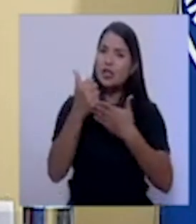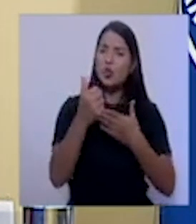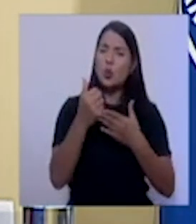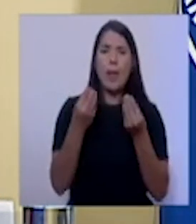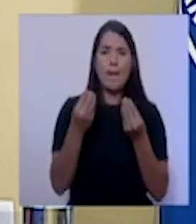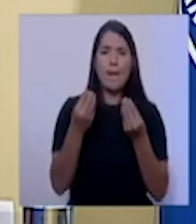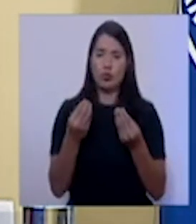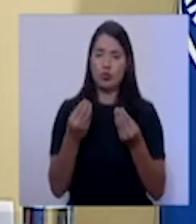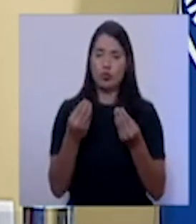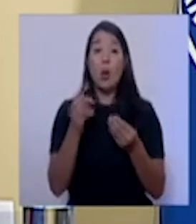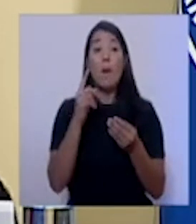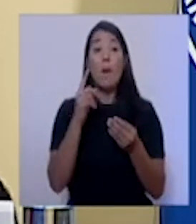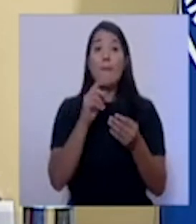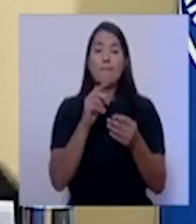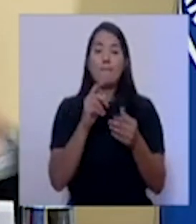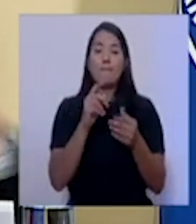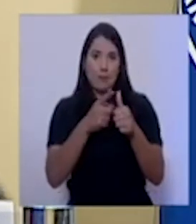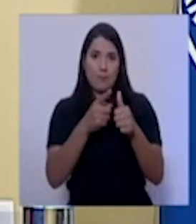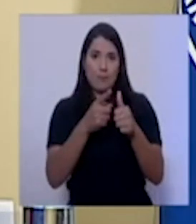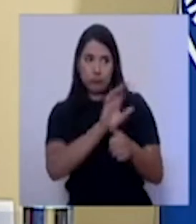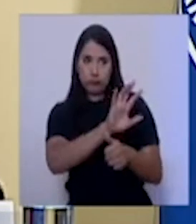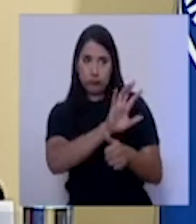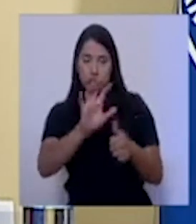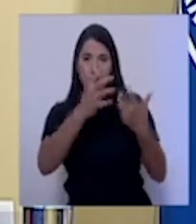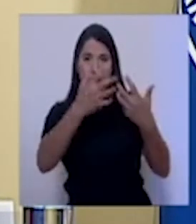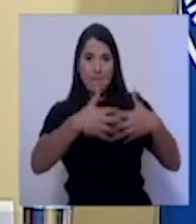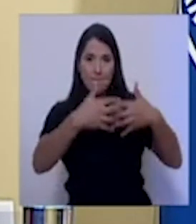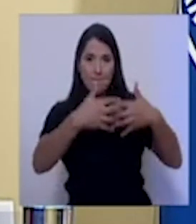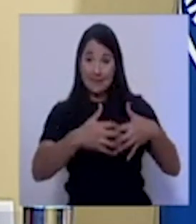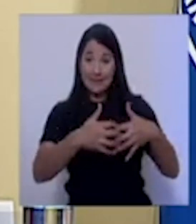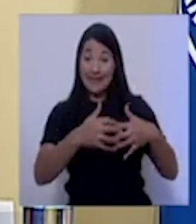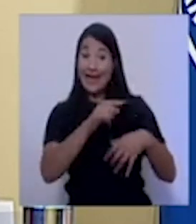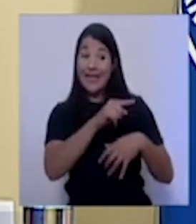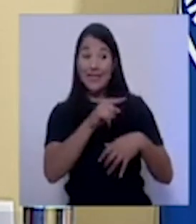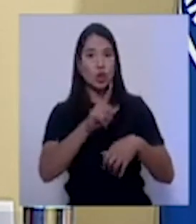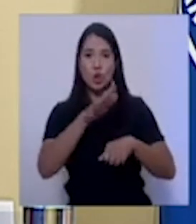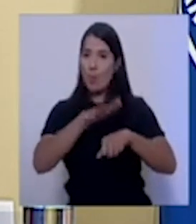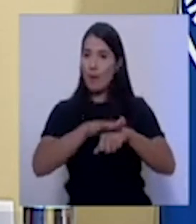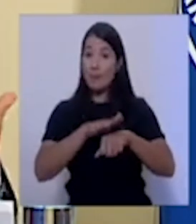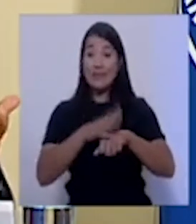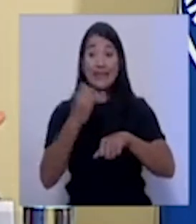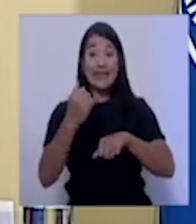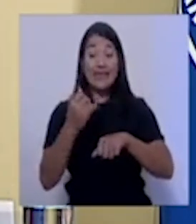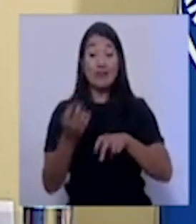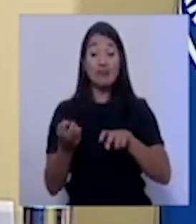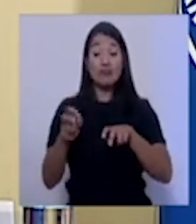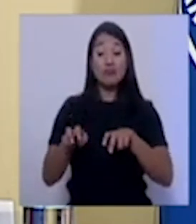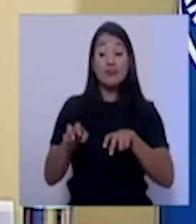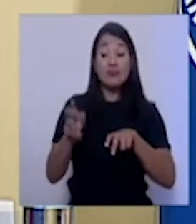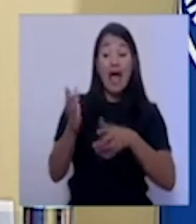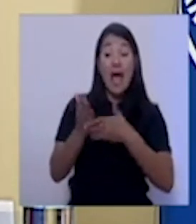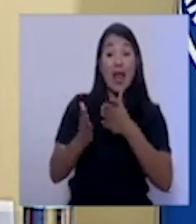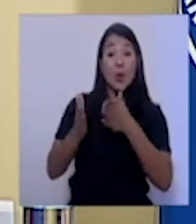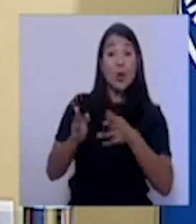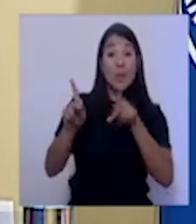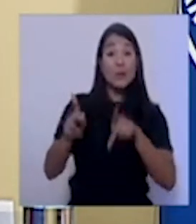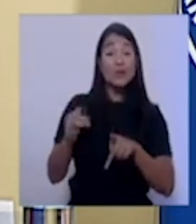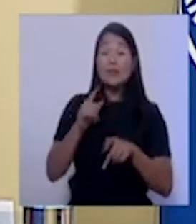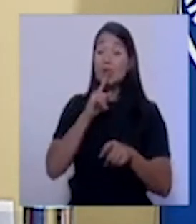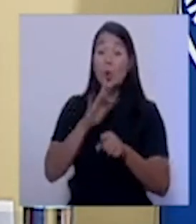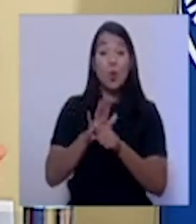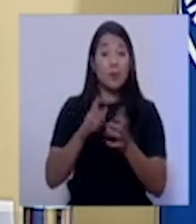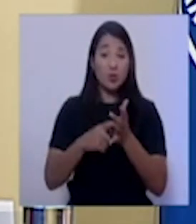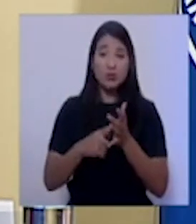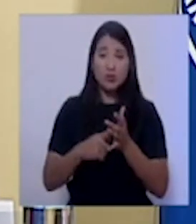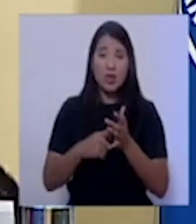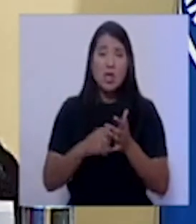propias aerolíneas en evitar abordar pasajeros que vengan sin algunos de los requisitos. Y en los poquísimos casos que han sucedido, dos o tres,